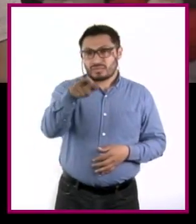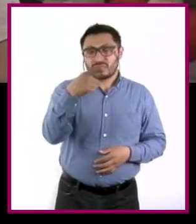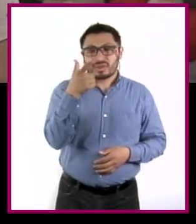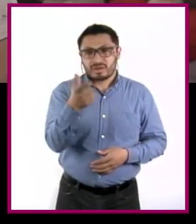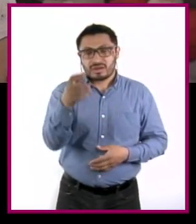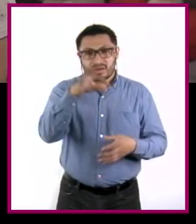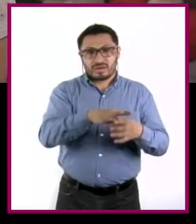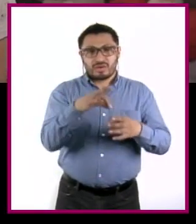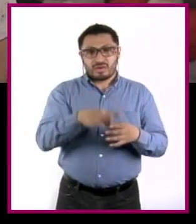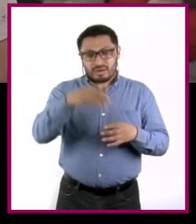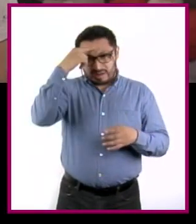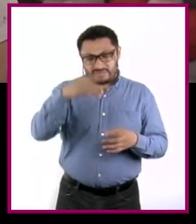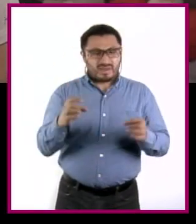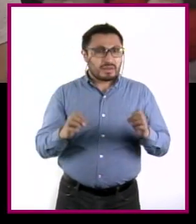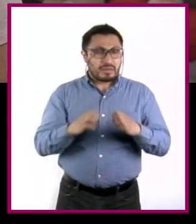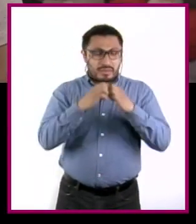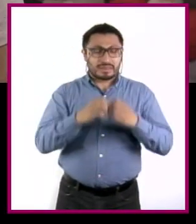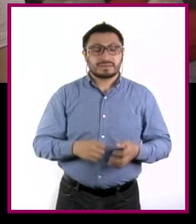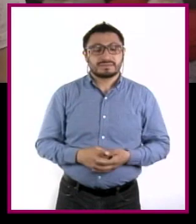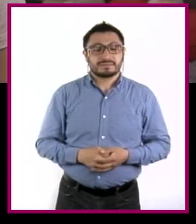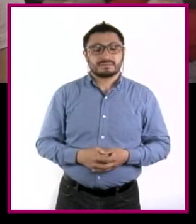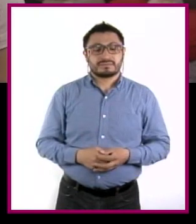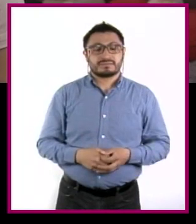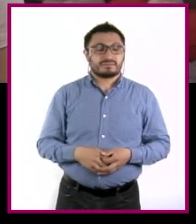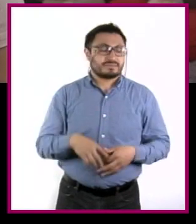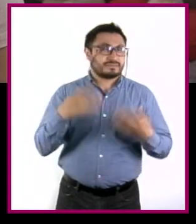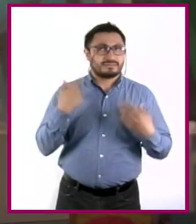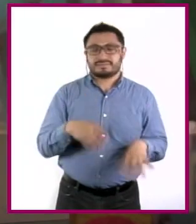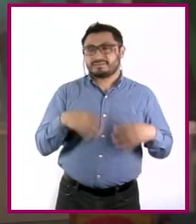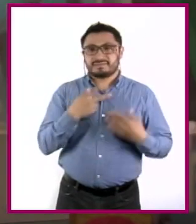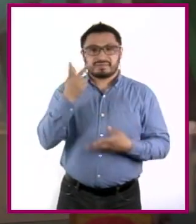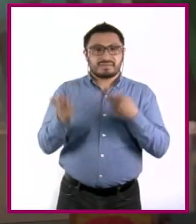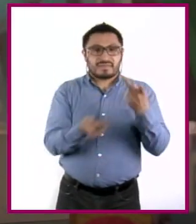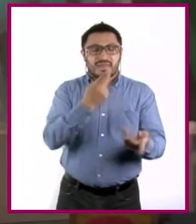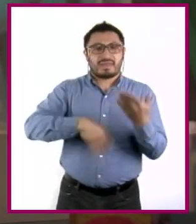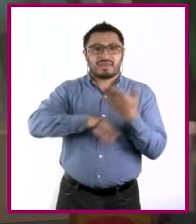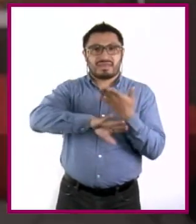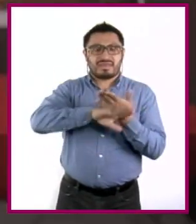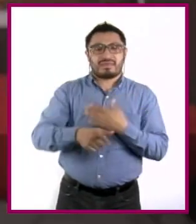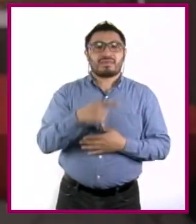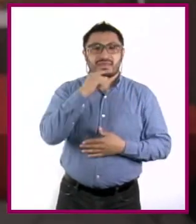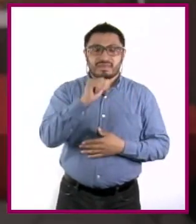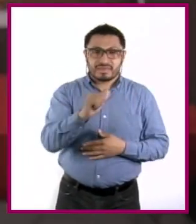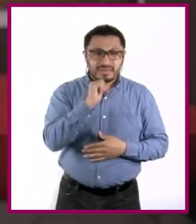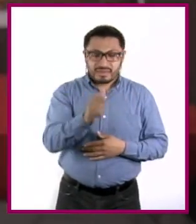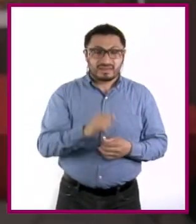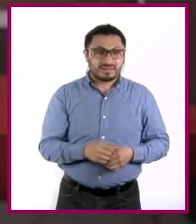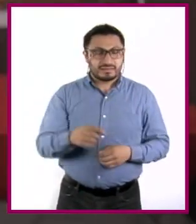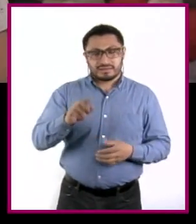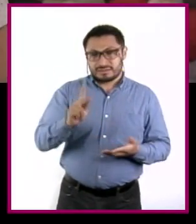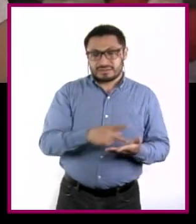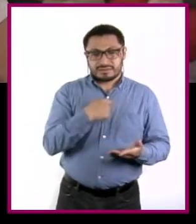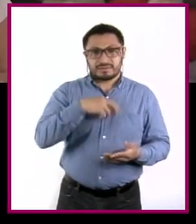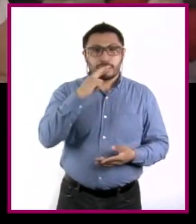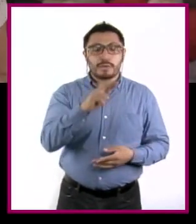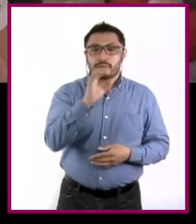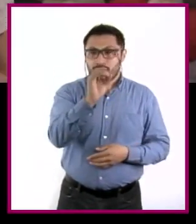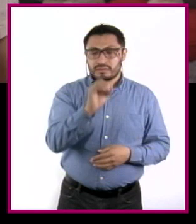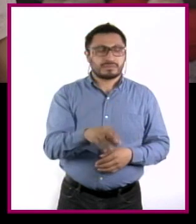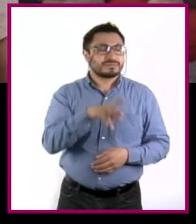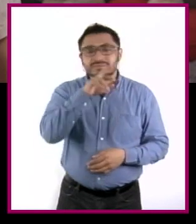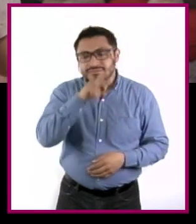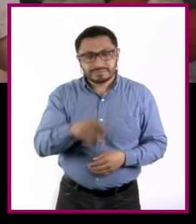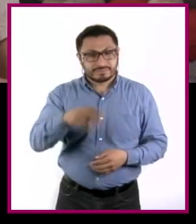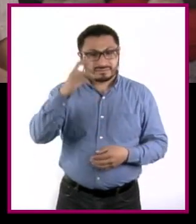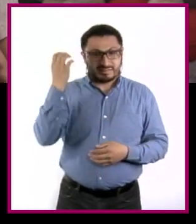para imprevisto. Reservas que este test estuvo en mi contra, ¿eh? Otra vez cero. No te desanimes, Juanma. Recuerda que no